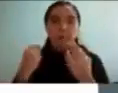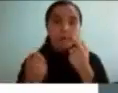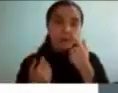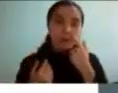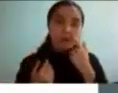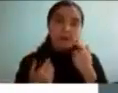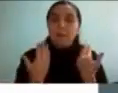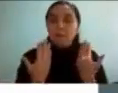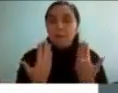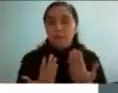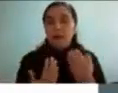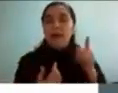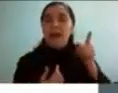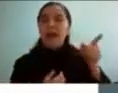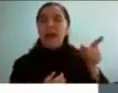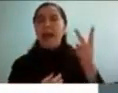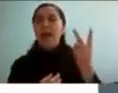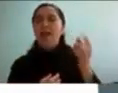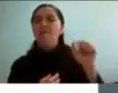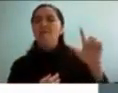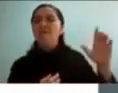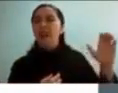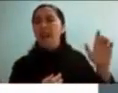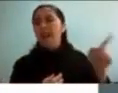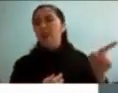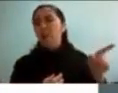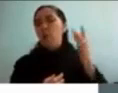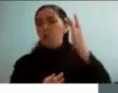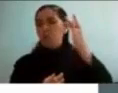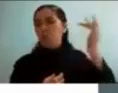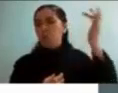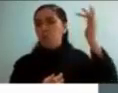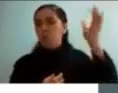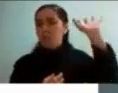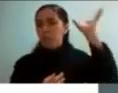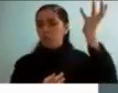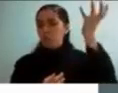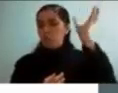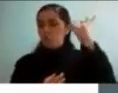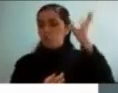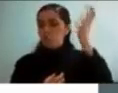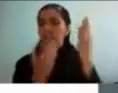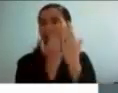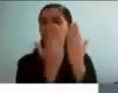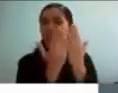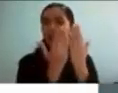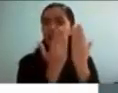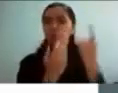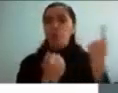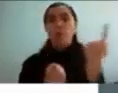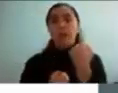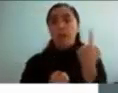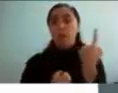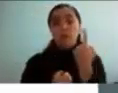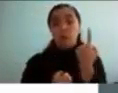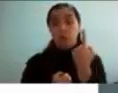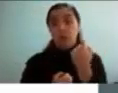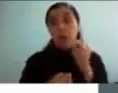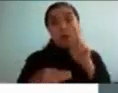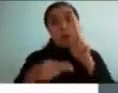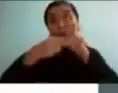la Vale es súper madura y ya estudia sola y todo el mundo me diría estudiar sola y acerca de esta misma disciplina yo podía estar sentada de verdad